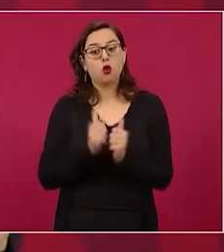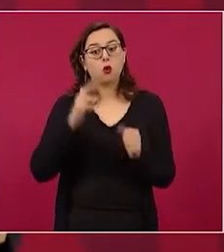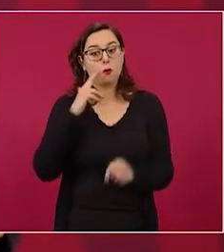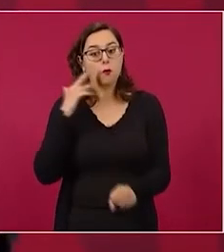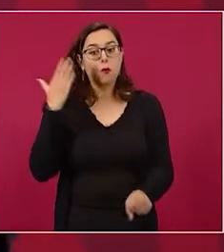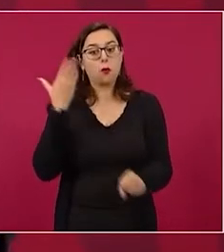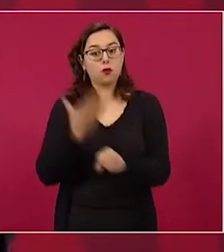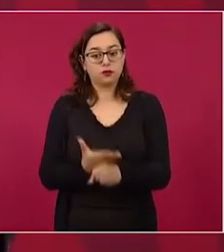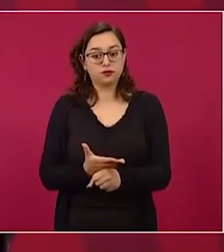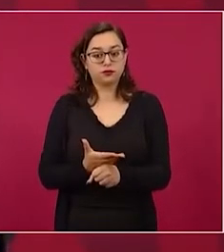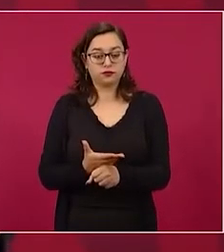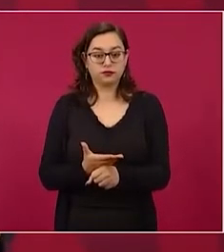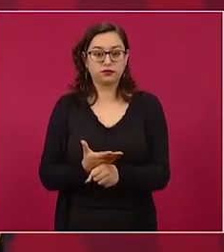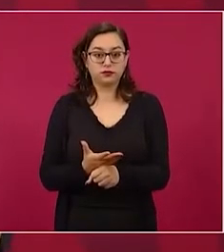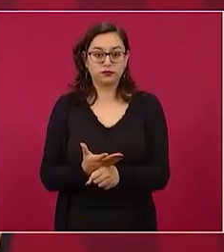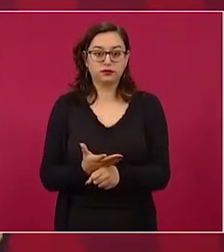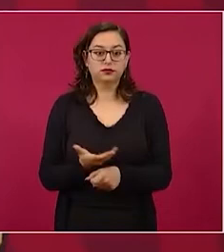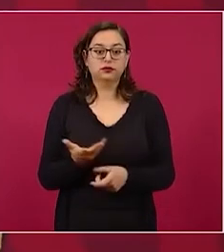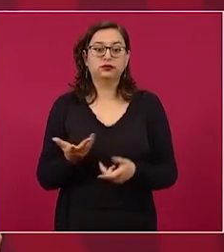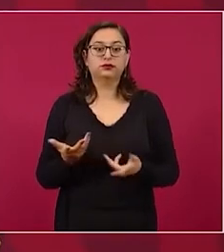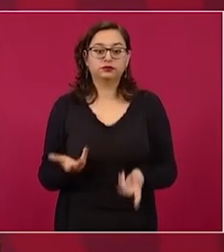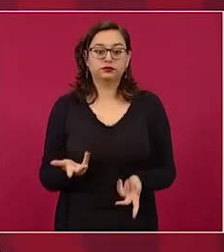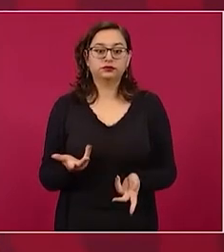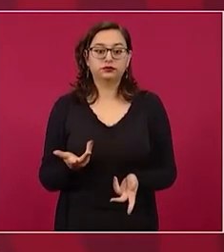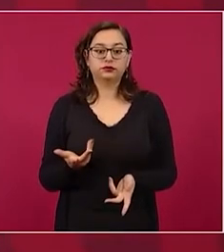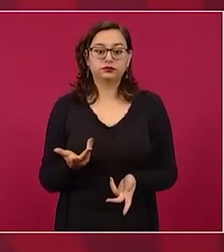aunque sea redundante lo que planteo.